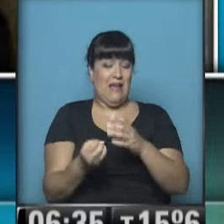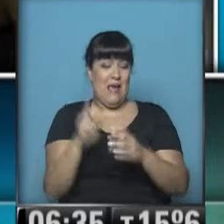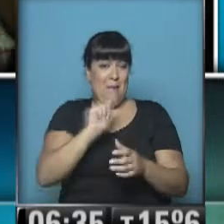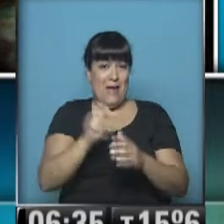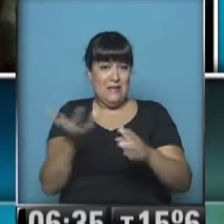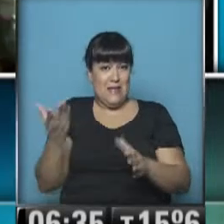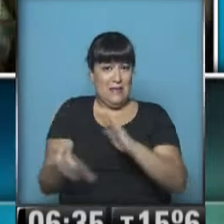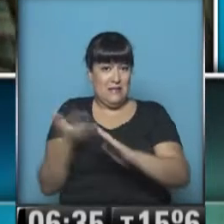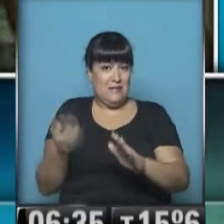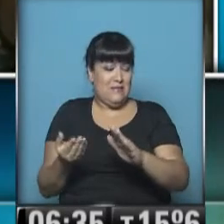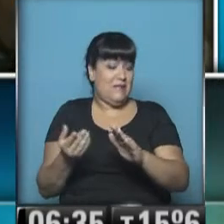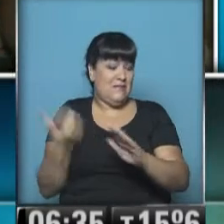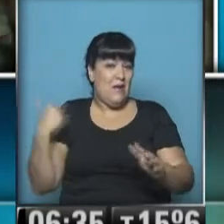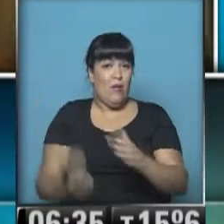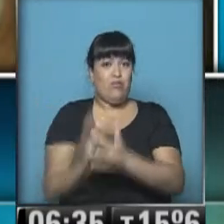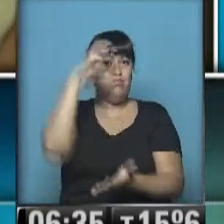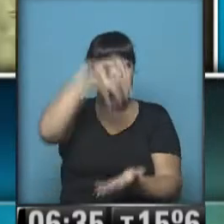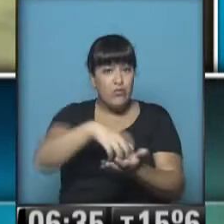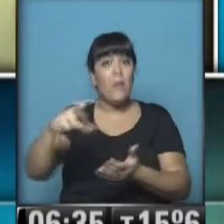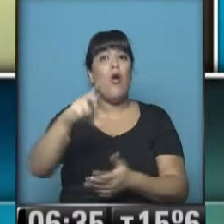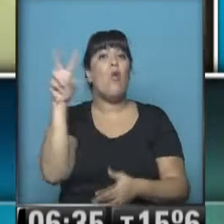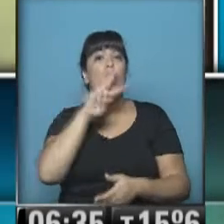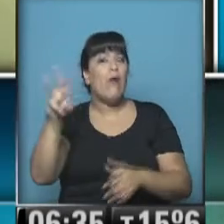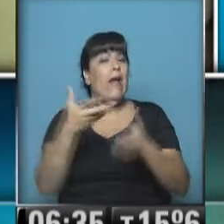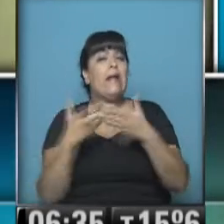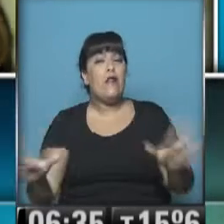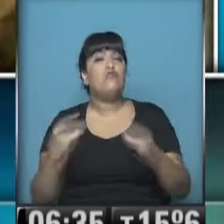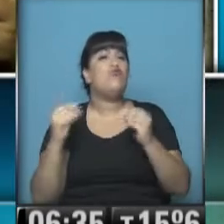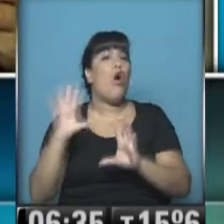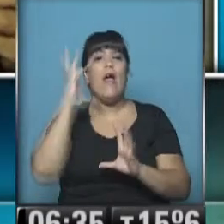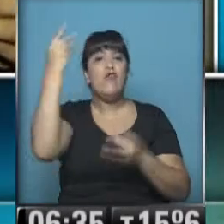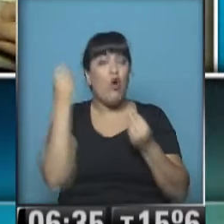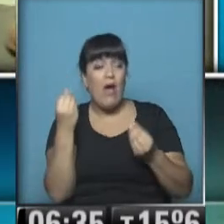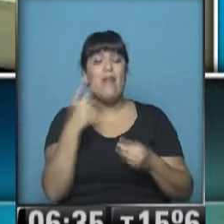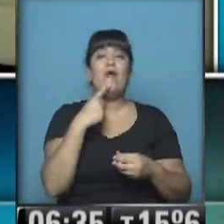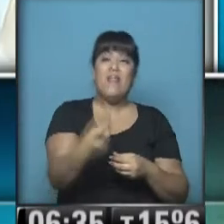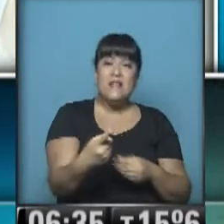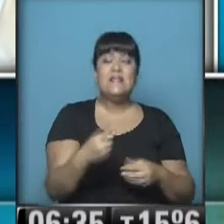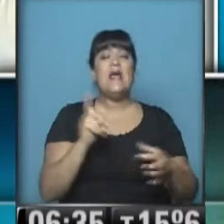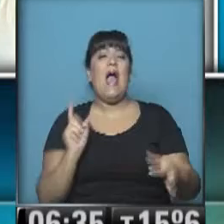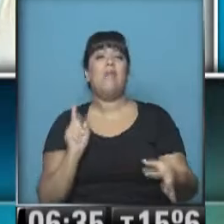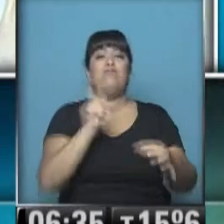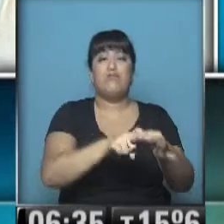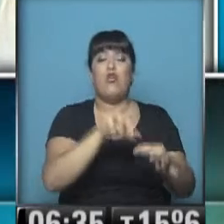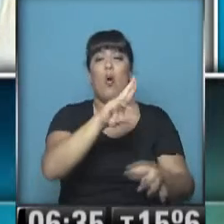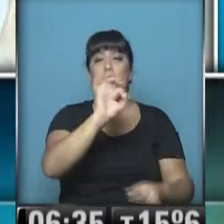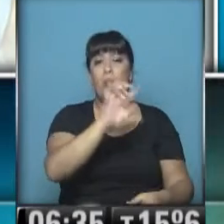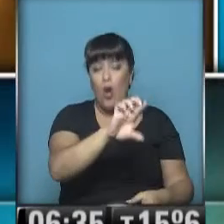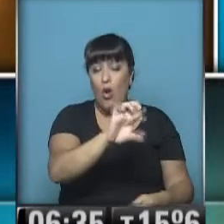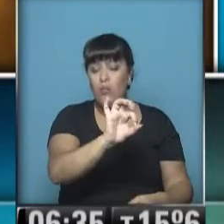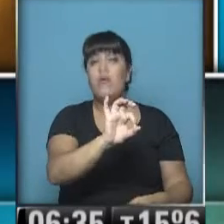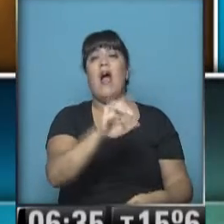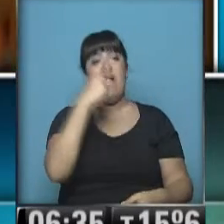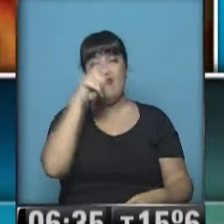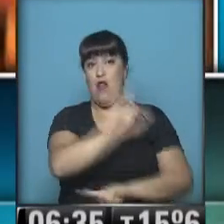su renuncia al Frente Nacional, enojada por la decisión de la Alianza de desestimar un acuerdo con el PRO. Las acusaciones